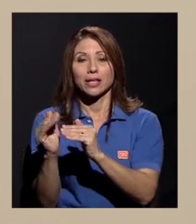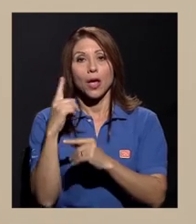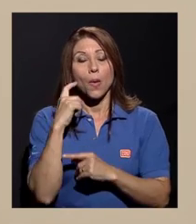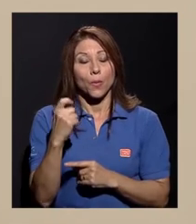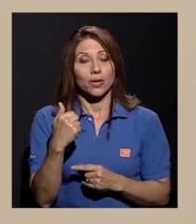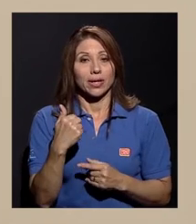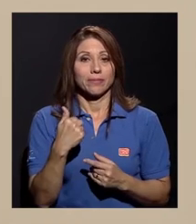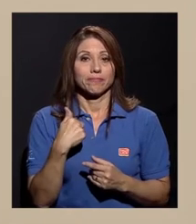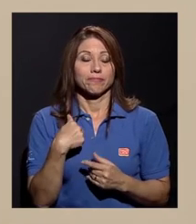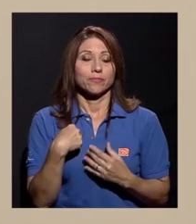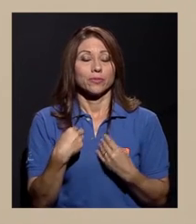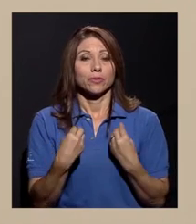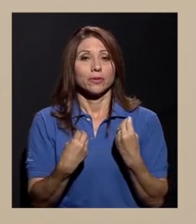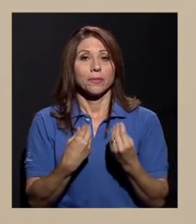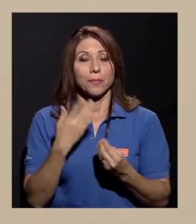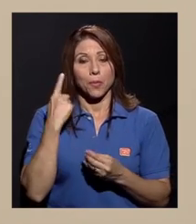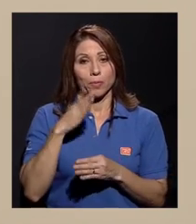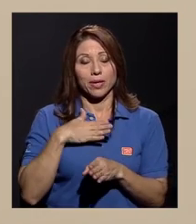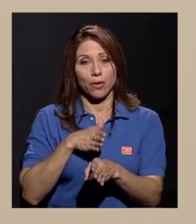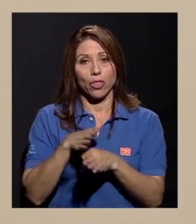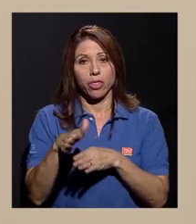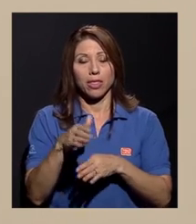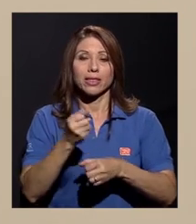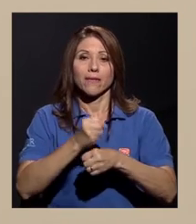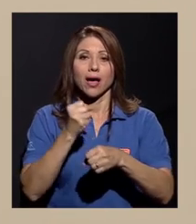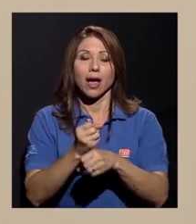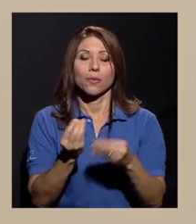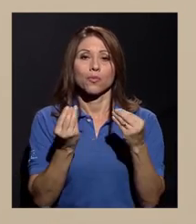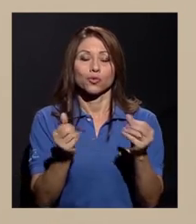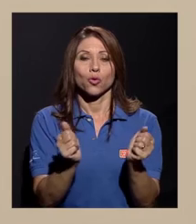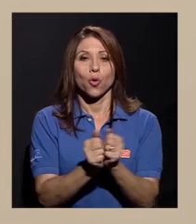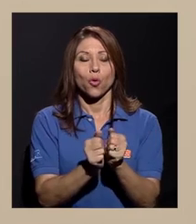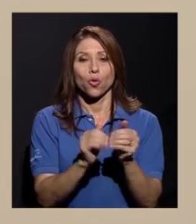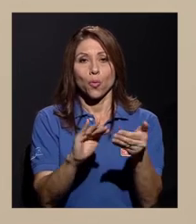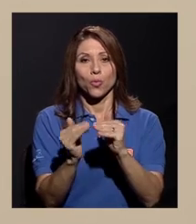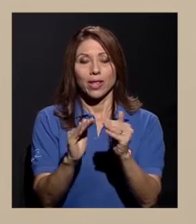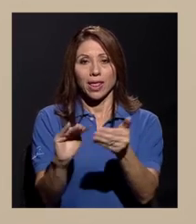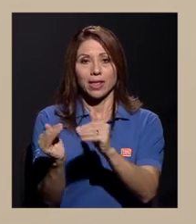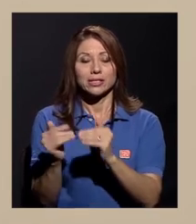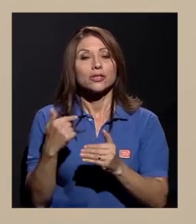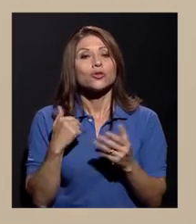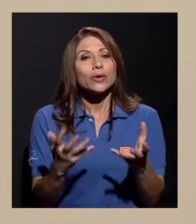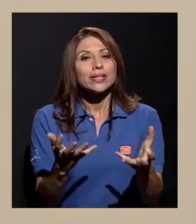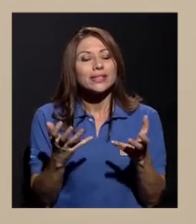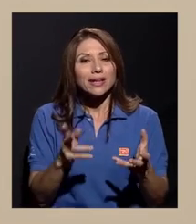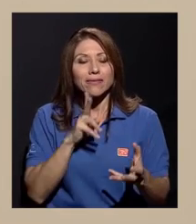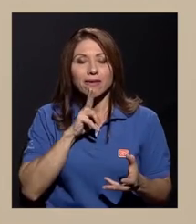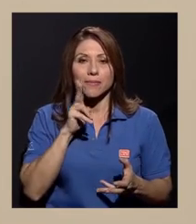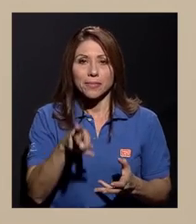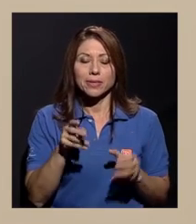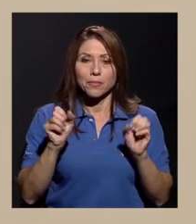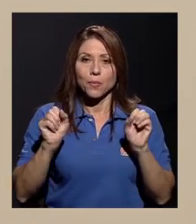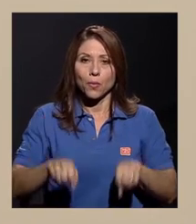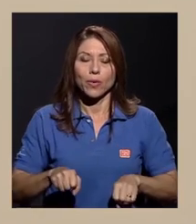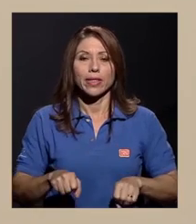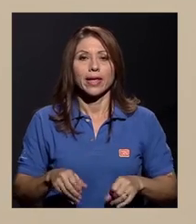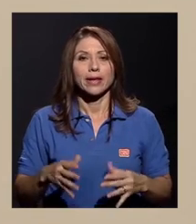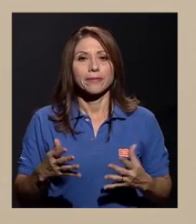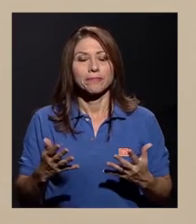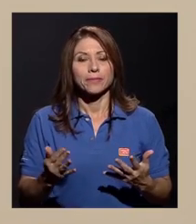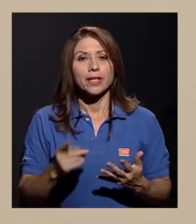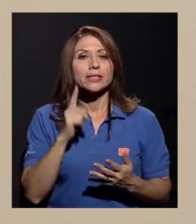trabajar mucho con las comunidades. Entonces, yo realmente quisiera poder ser